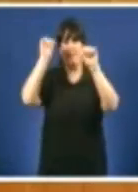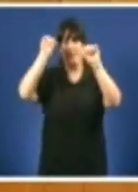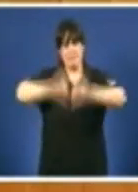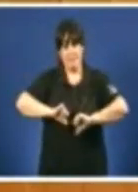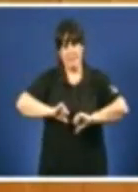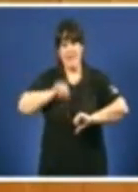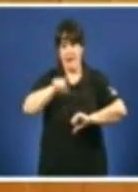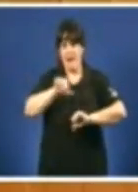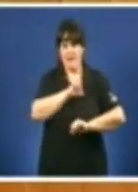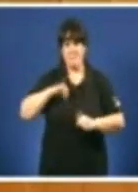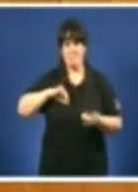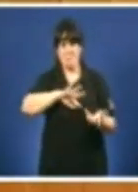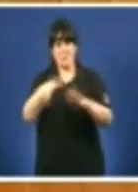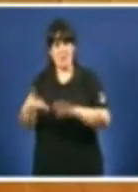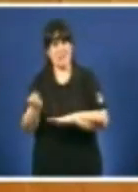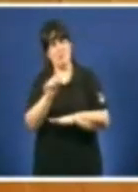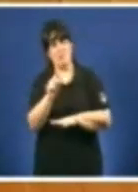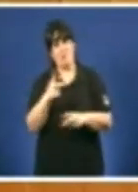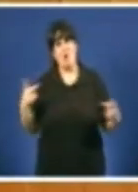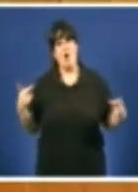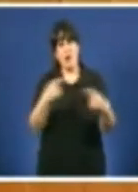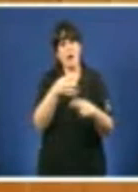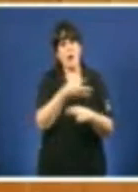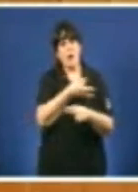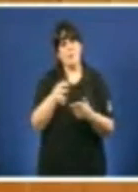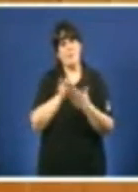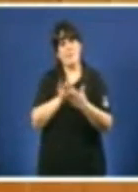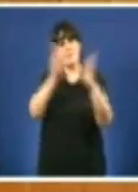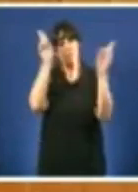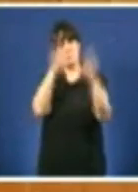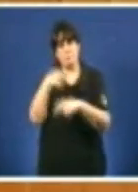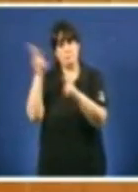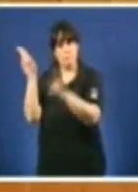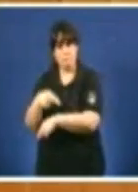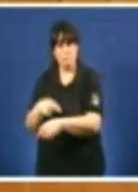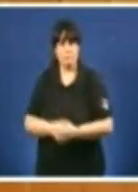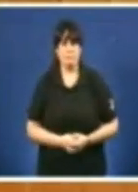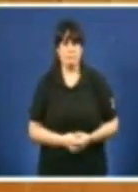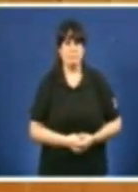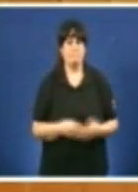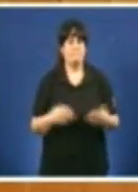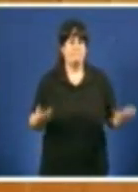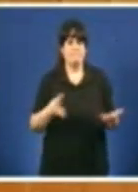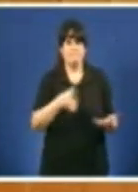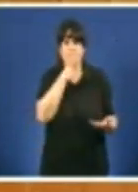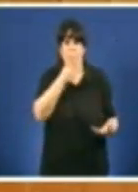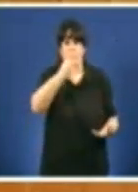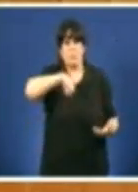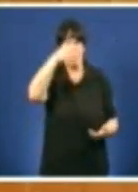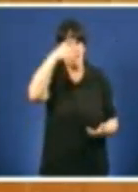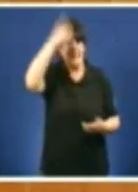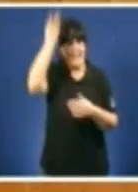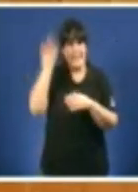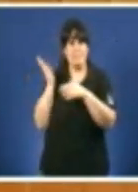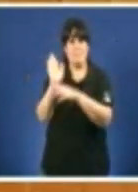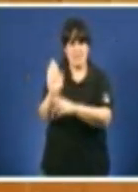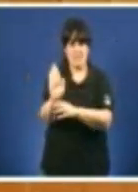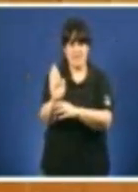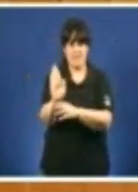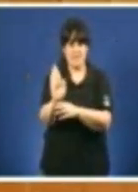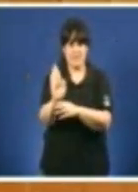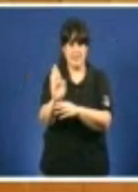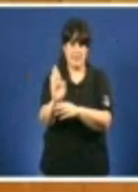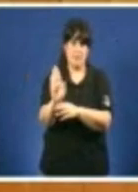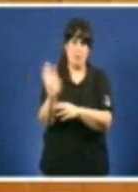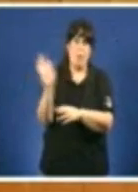que vai haber é o recorte e a eliminación e a supresión dos servicios Por eso presentamos unha iniciativa Unha amenda a esta